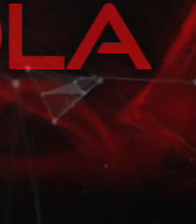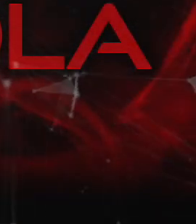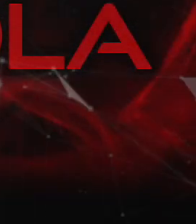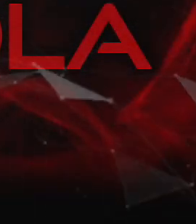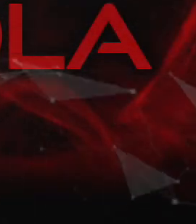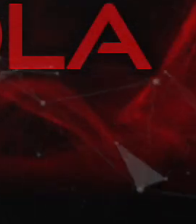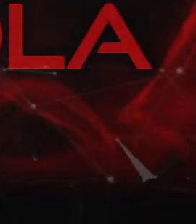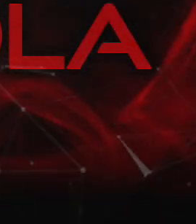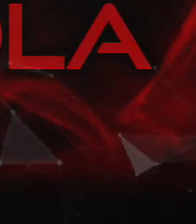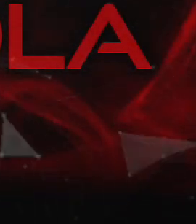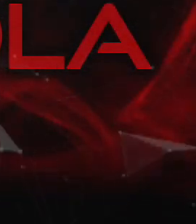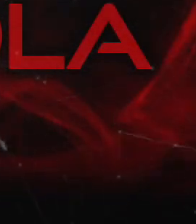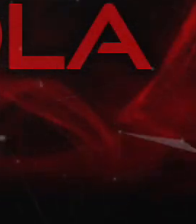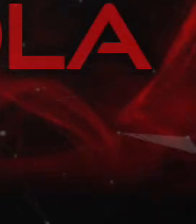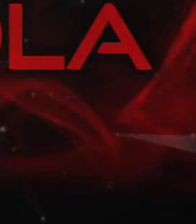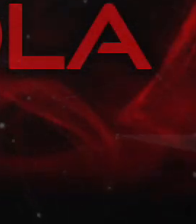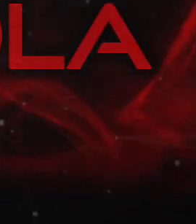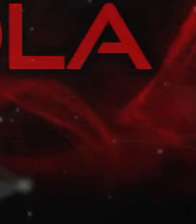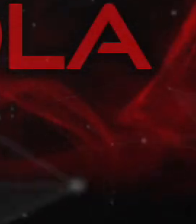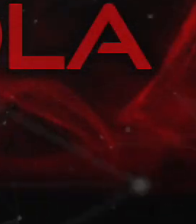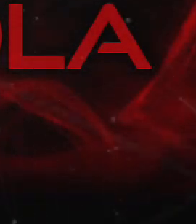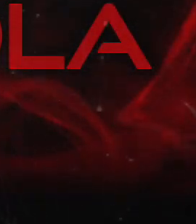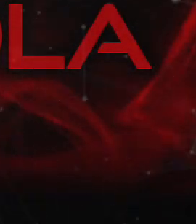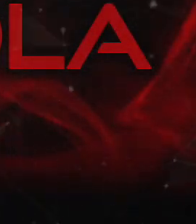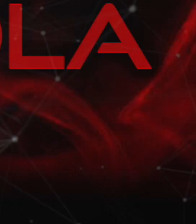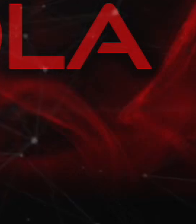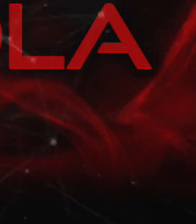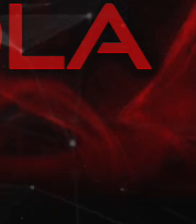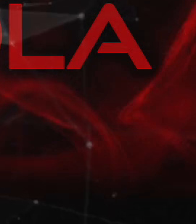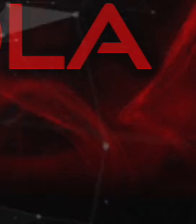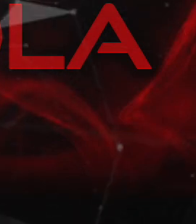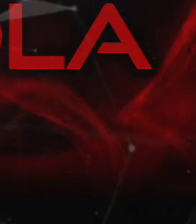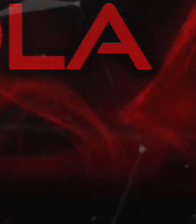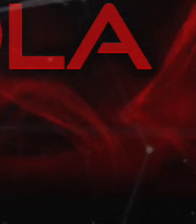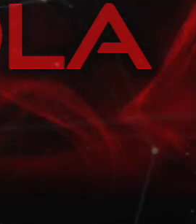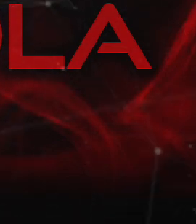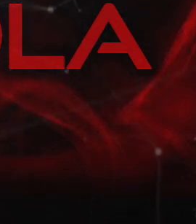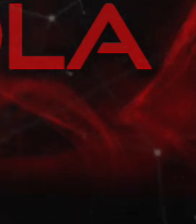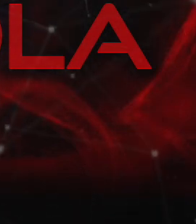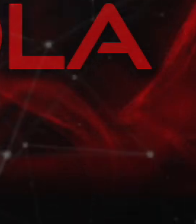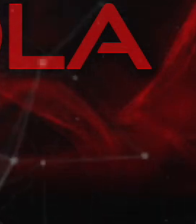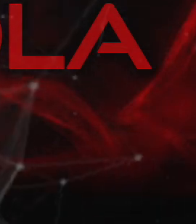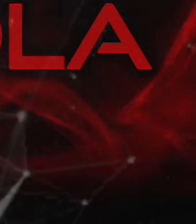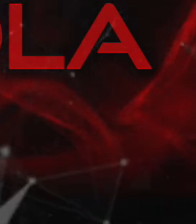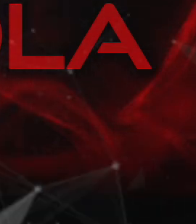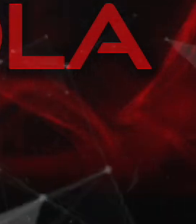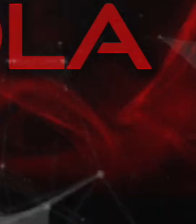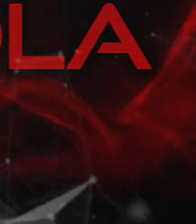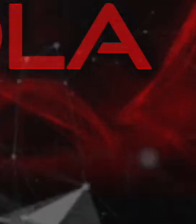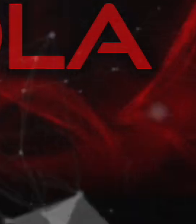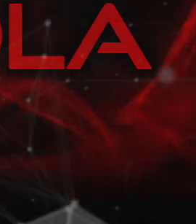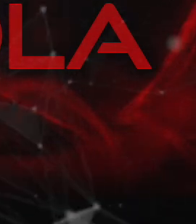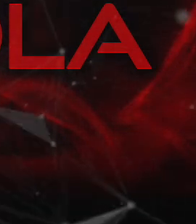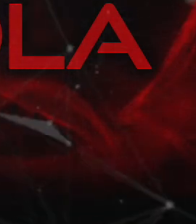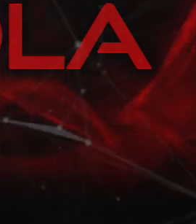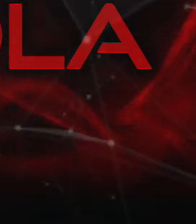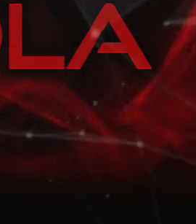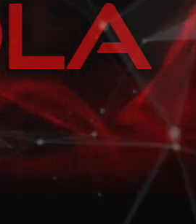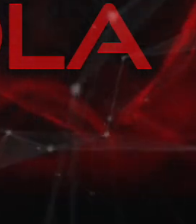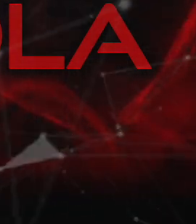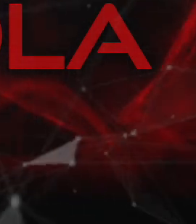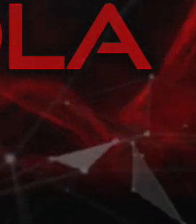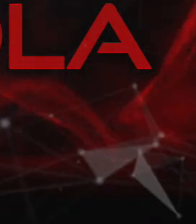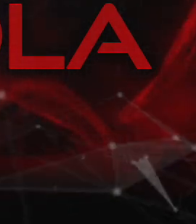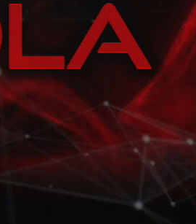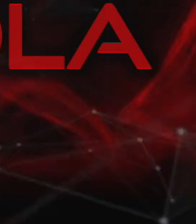mantente informado y visita nuestra cuenta de twitter arroba escucha diario donde podrás encontrar notas destacadas y lo más reciente de